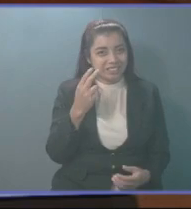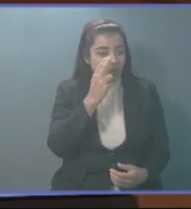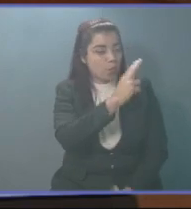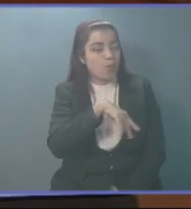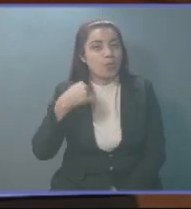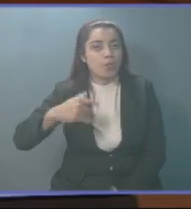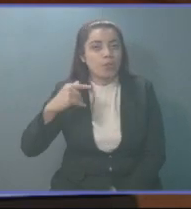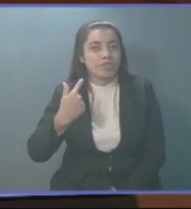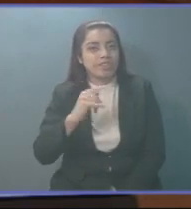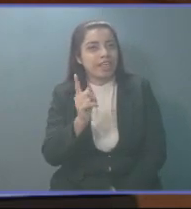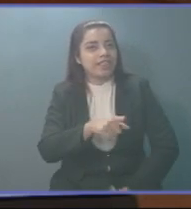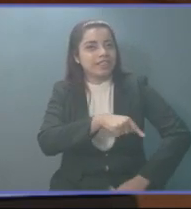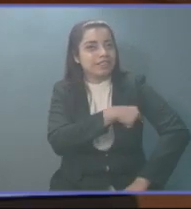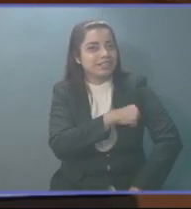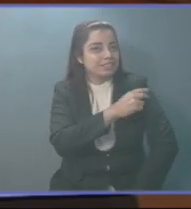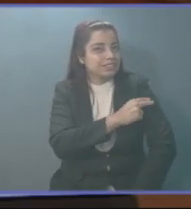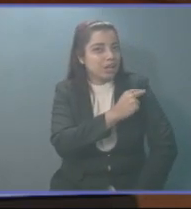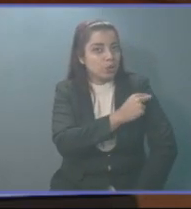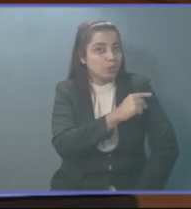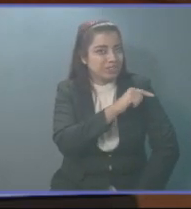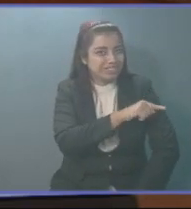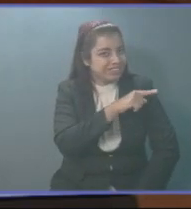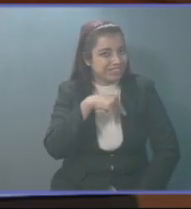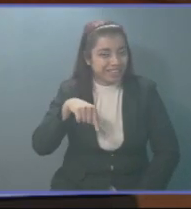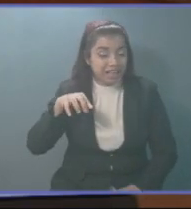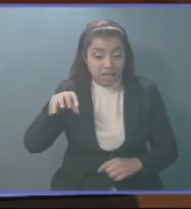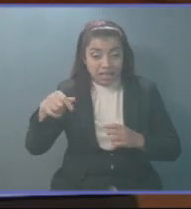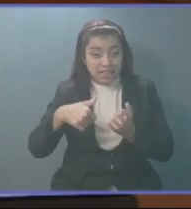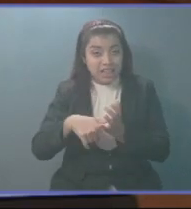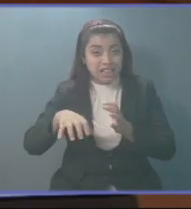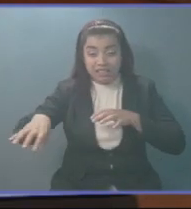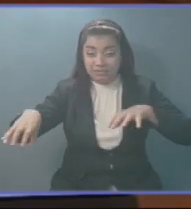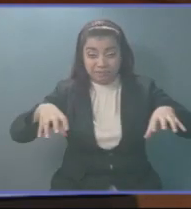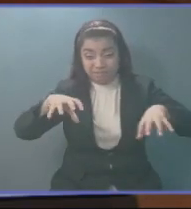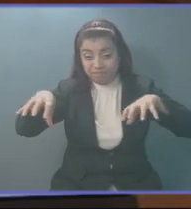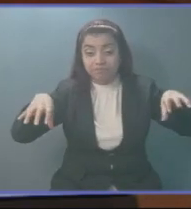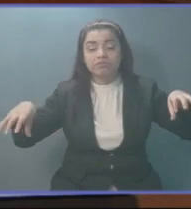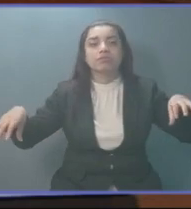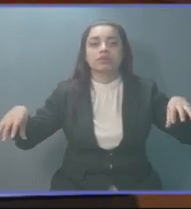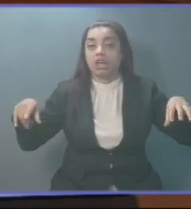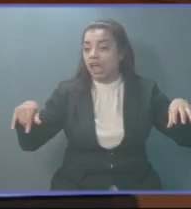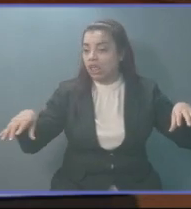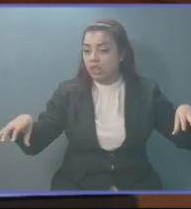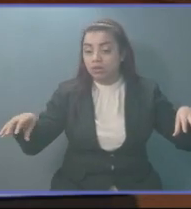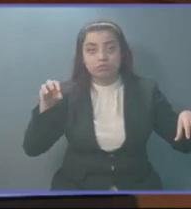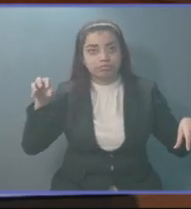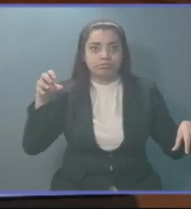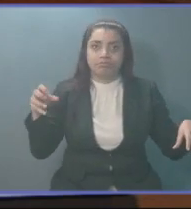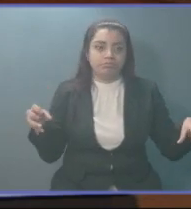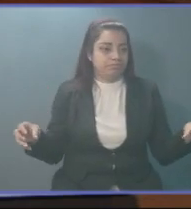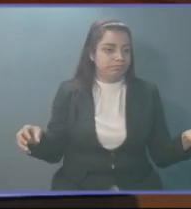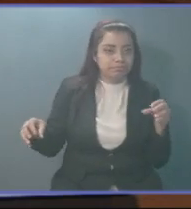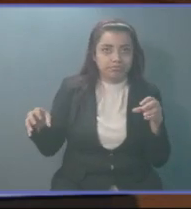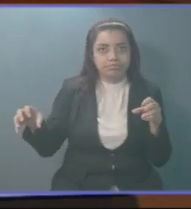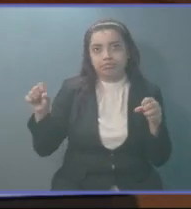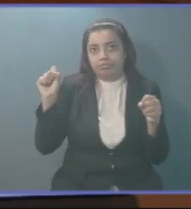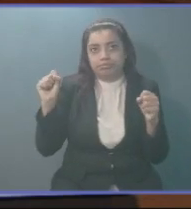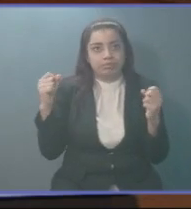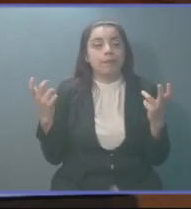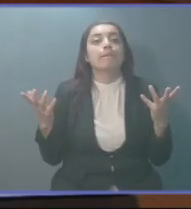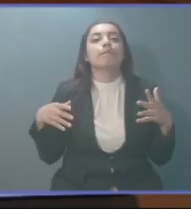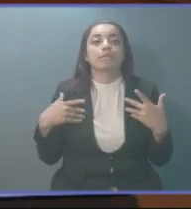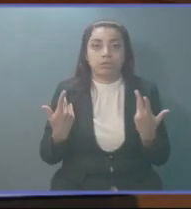dejando desprotegida a la población que, lamentablemente, nos ha tocado